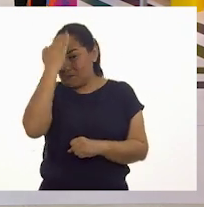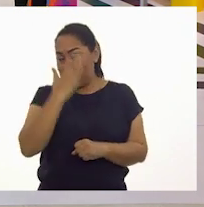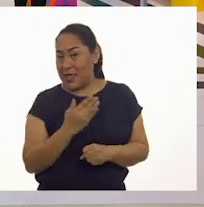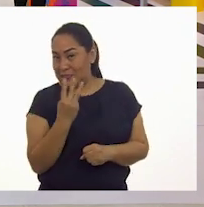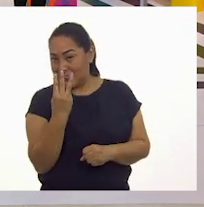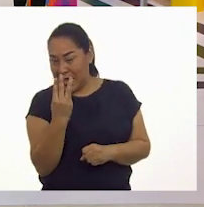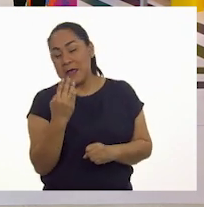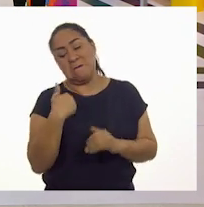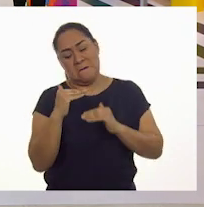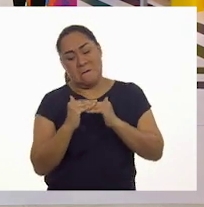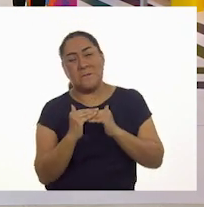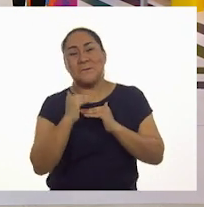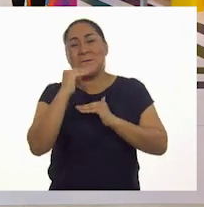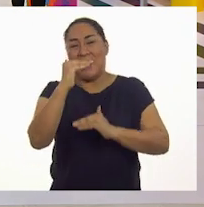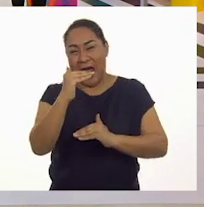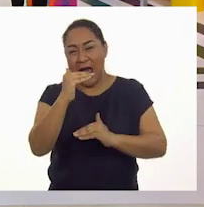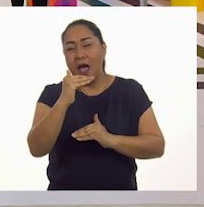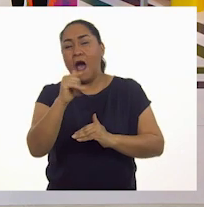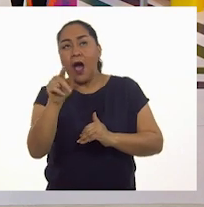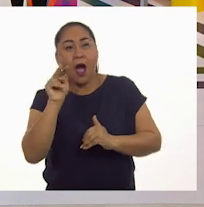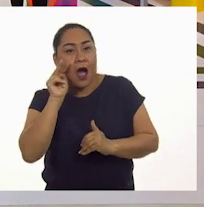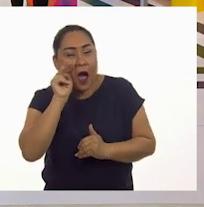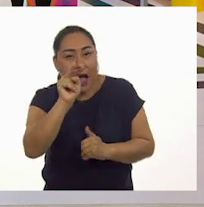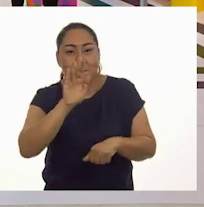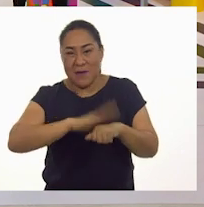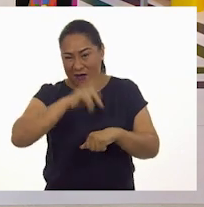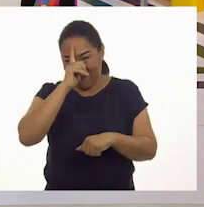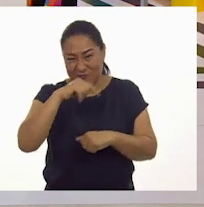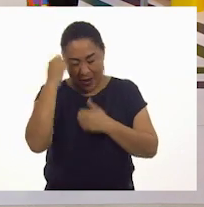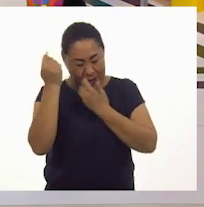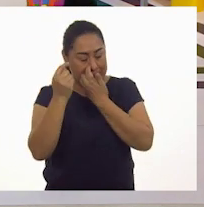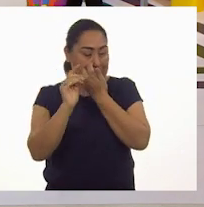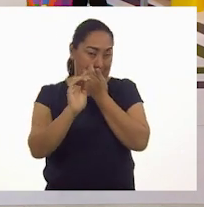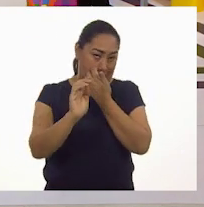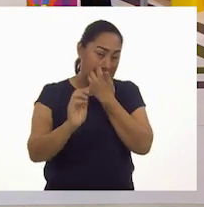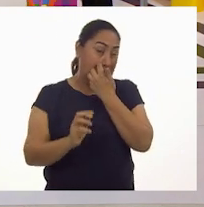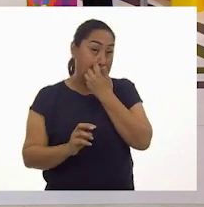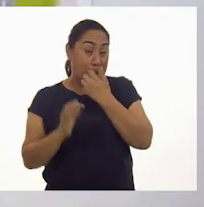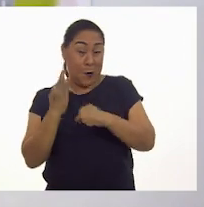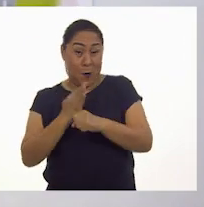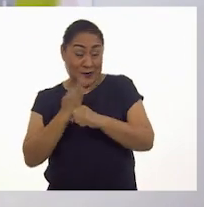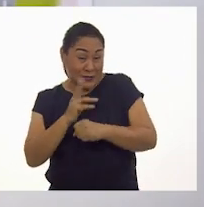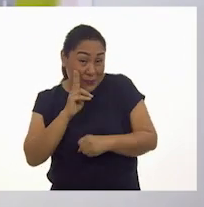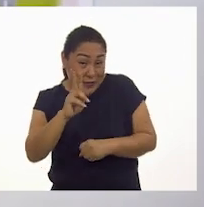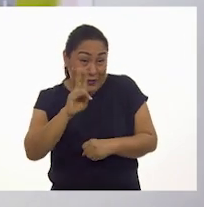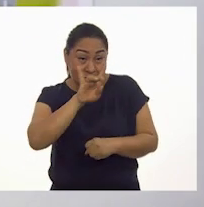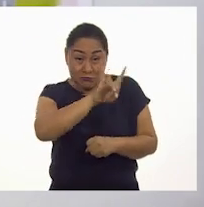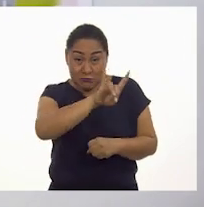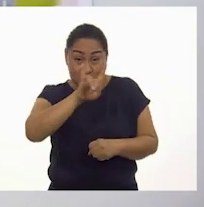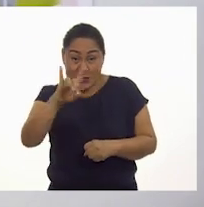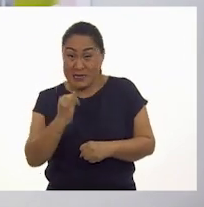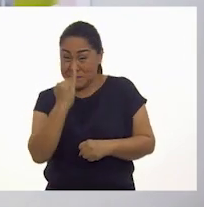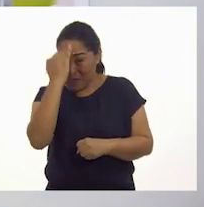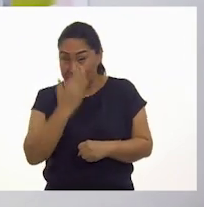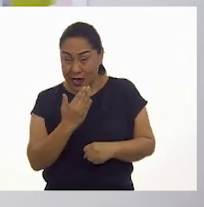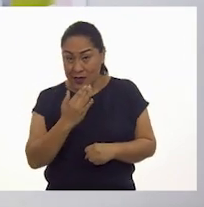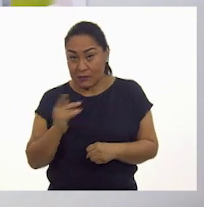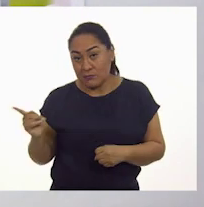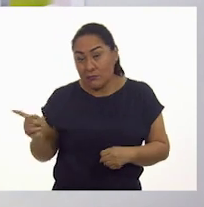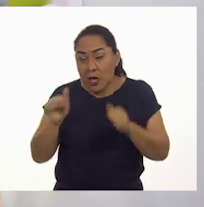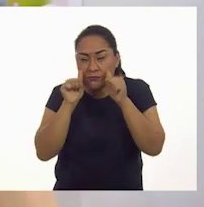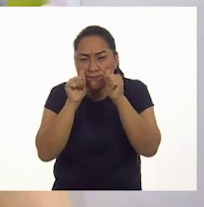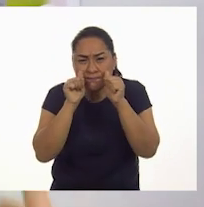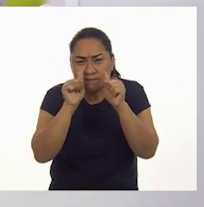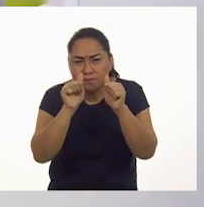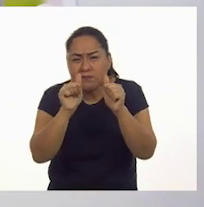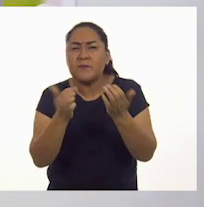hice un poquito más grandes para que ustedes en casa también las pudieran observar. Bien. De estas imágenes... Sí. Ven, vean y observen